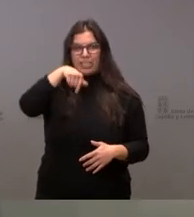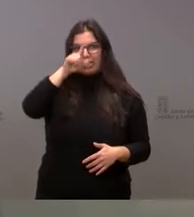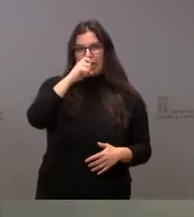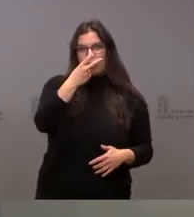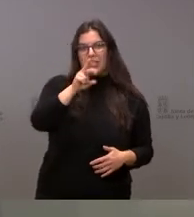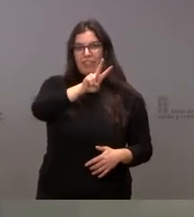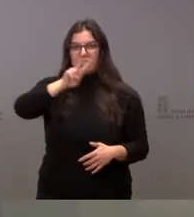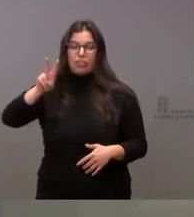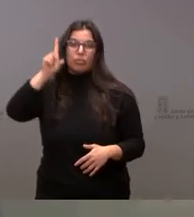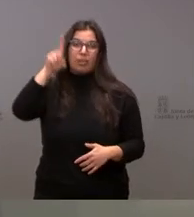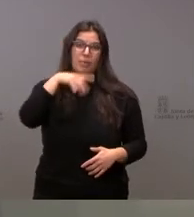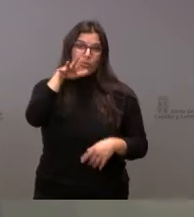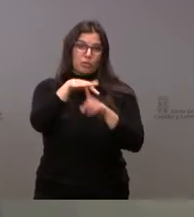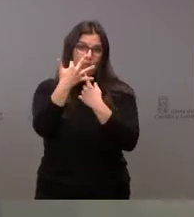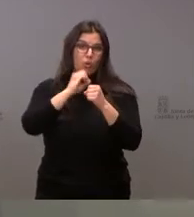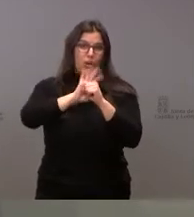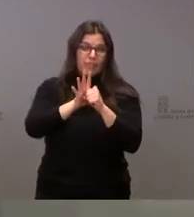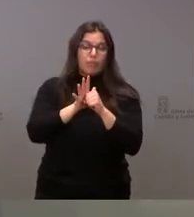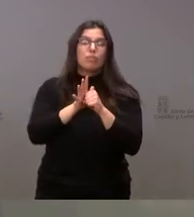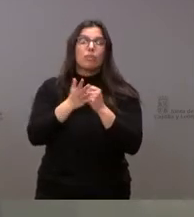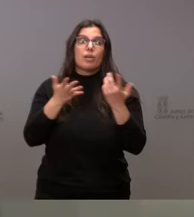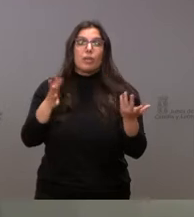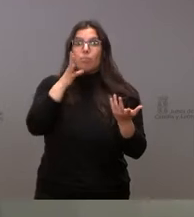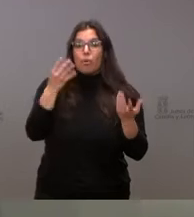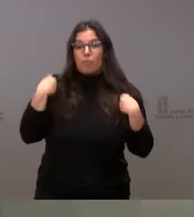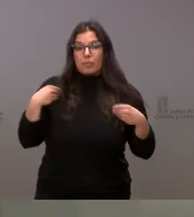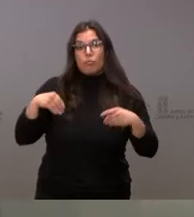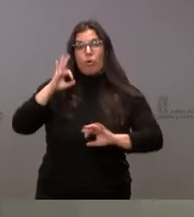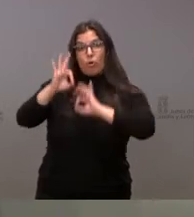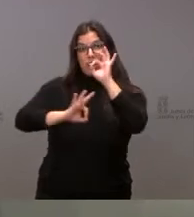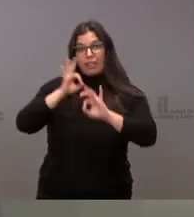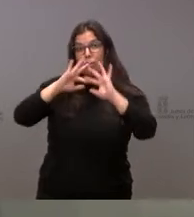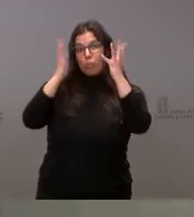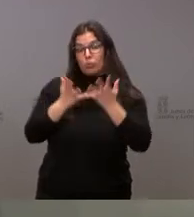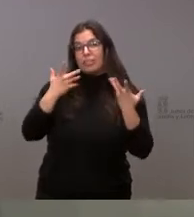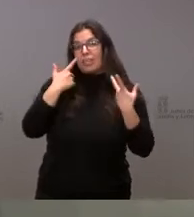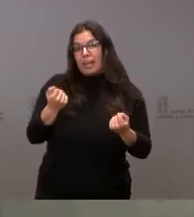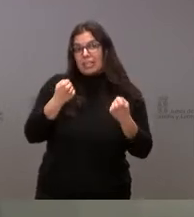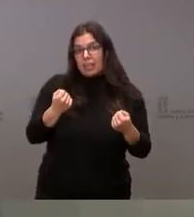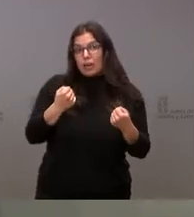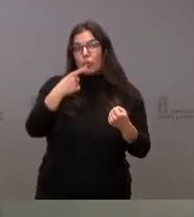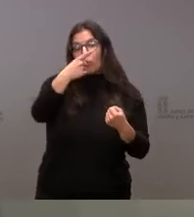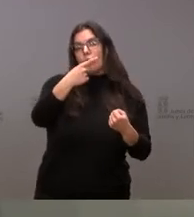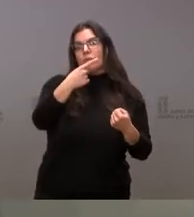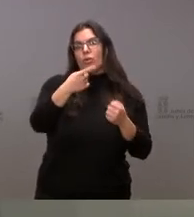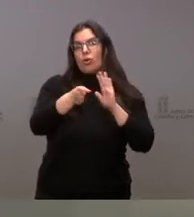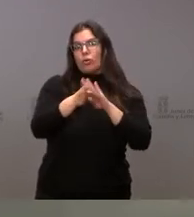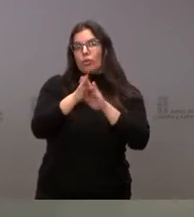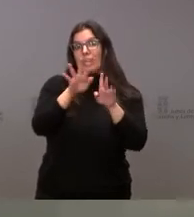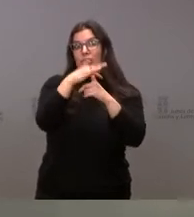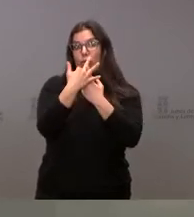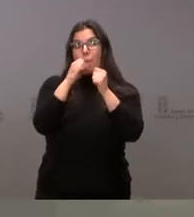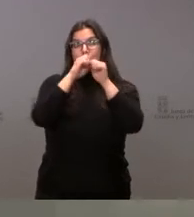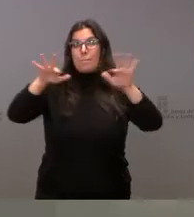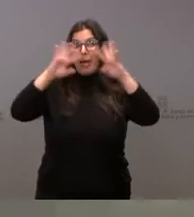consecuencia también de la situación de la pandemia y de que la propia Organización Mundial de Salud tiene declarada esta situación de